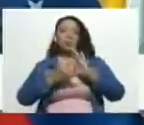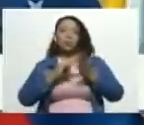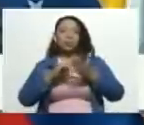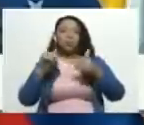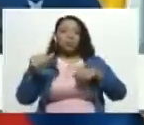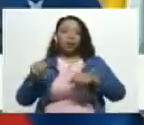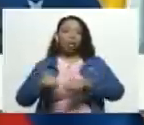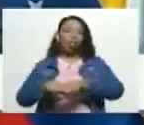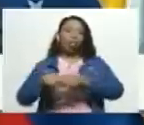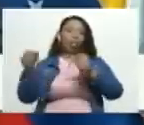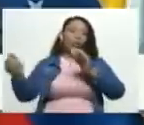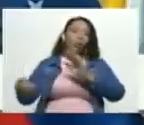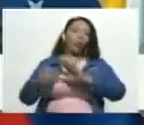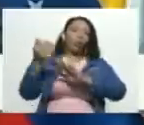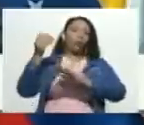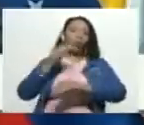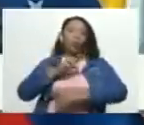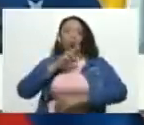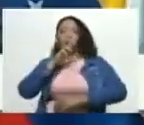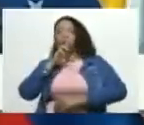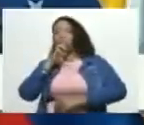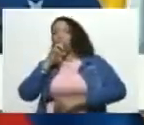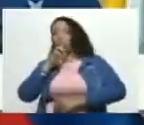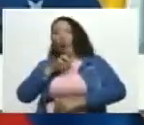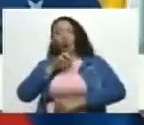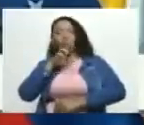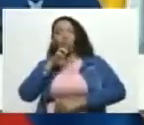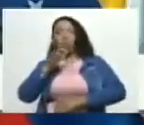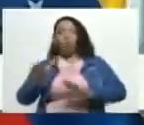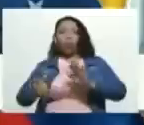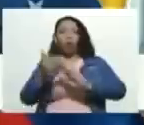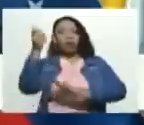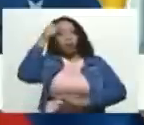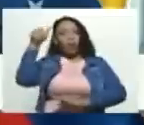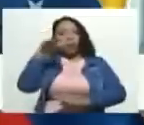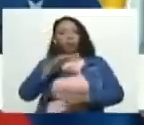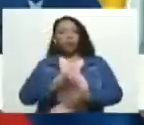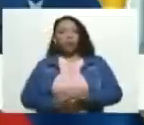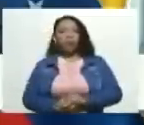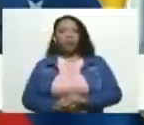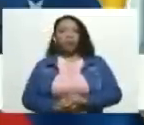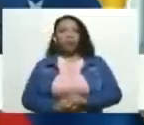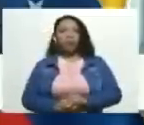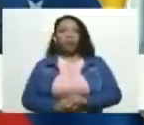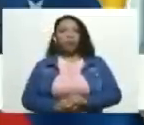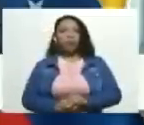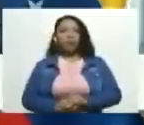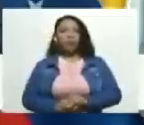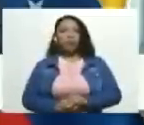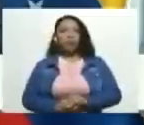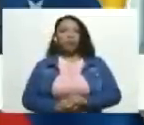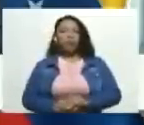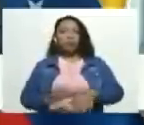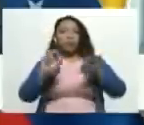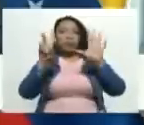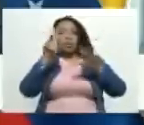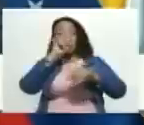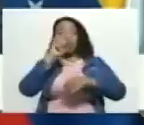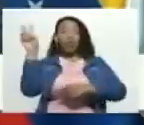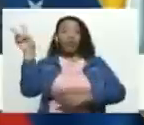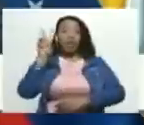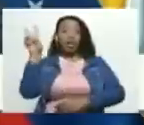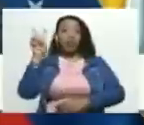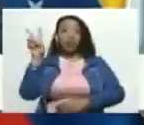daño cruento cruel contra nuestro pueblo en siete años Venezuela